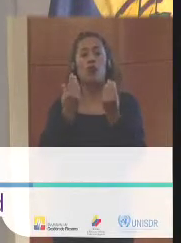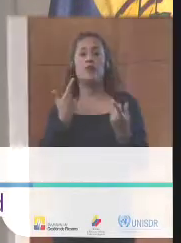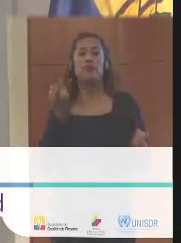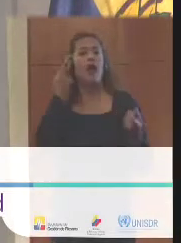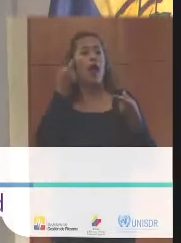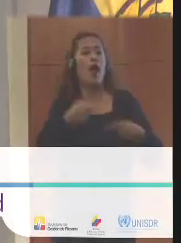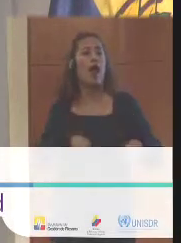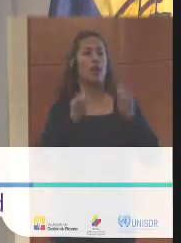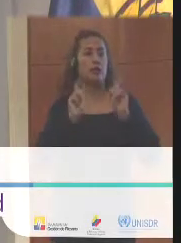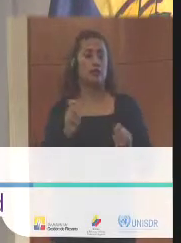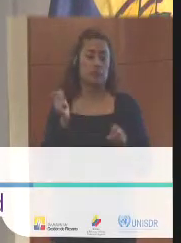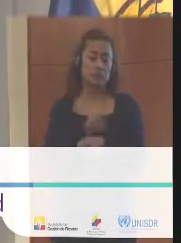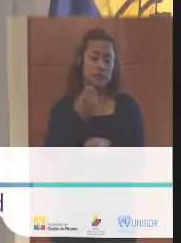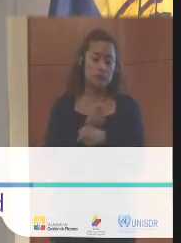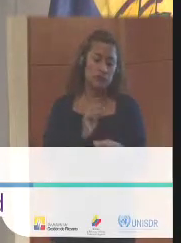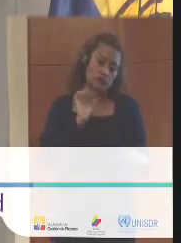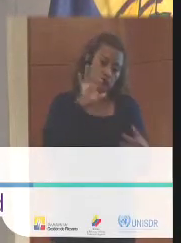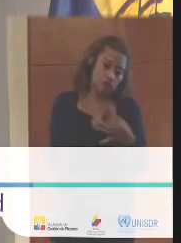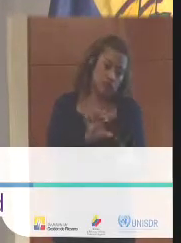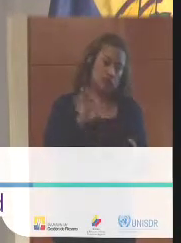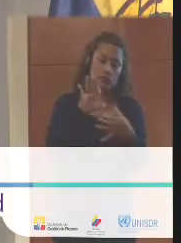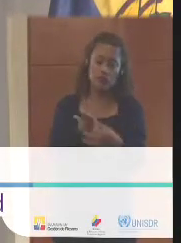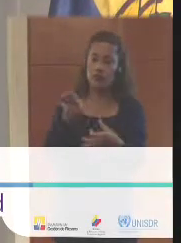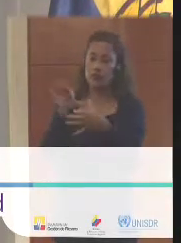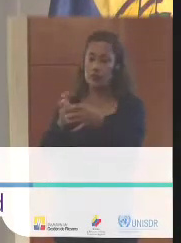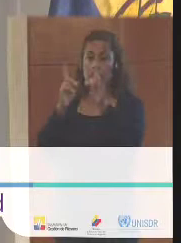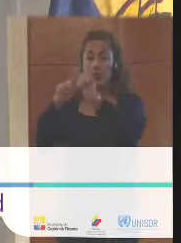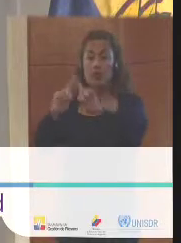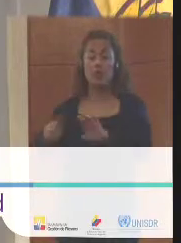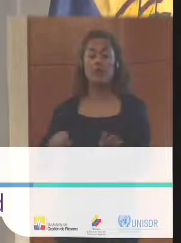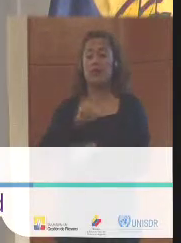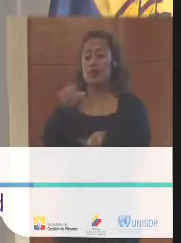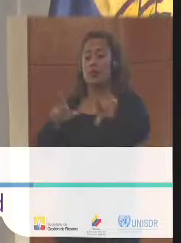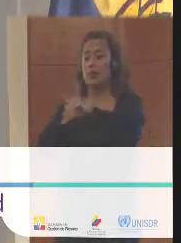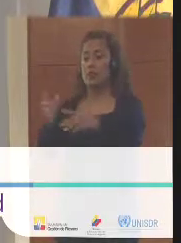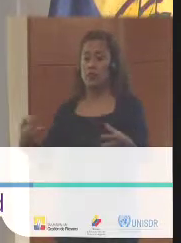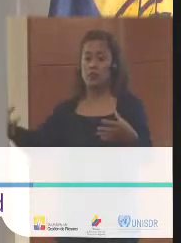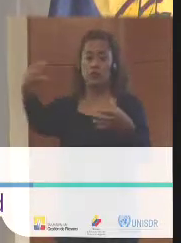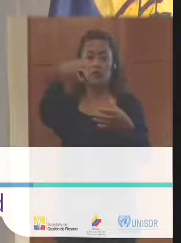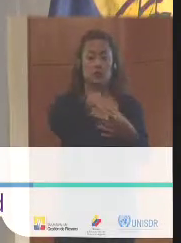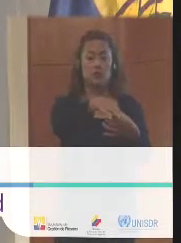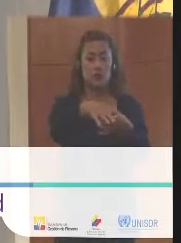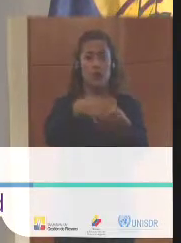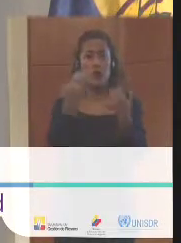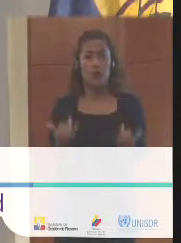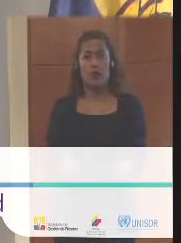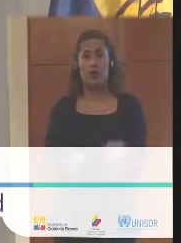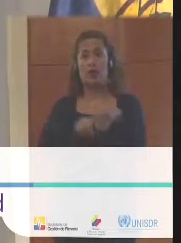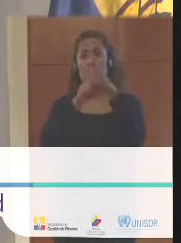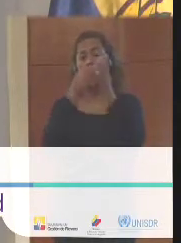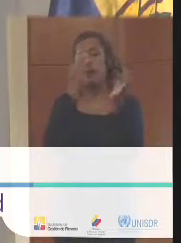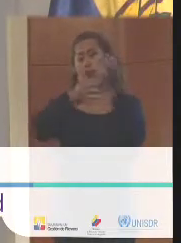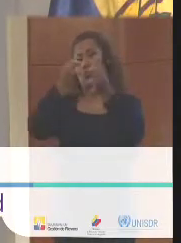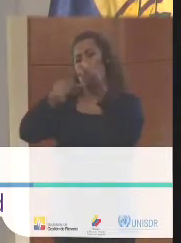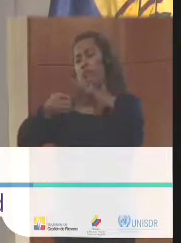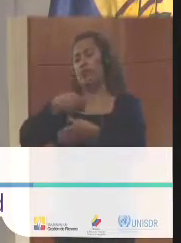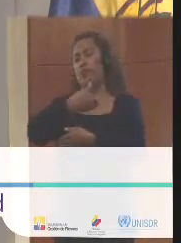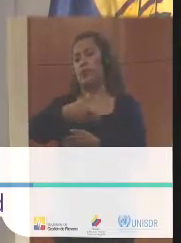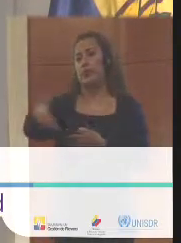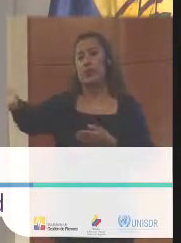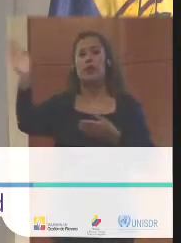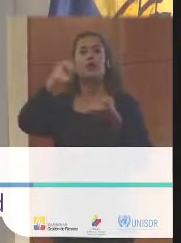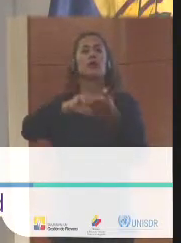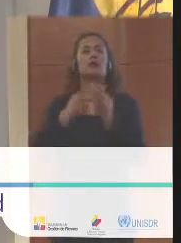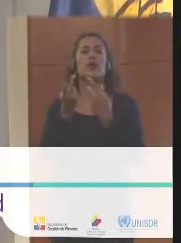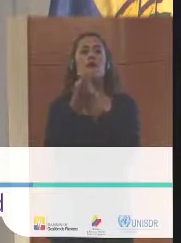público-privadas y unas agendas de trabajo conjunta con diferentes sectores. Entonces, vamos a iniciar contando rápidamente qué es el